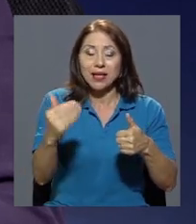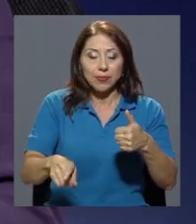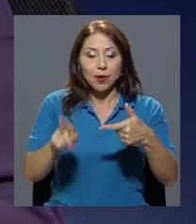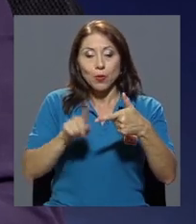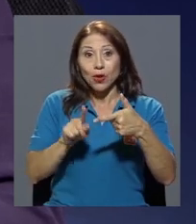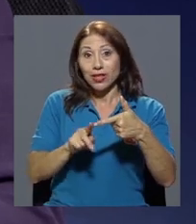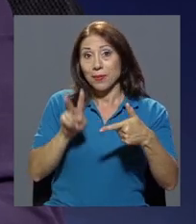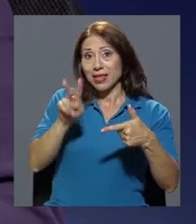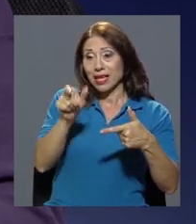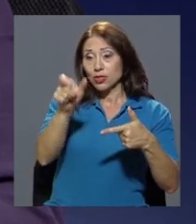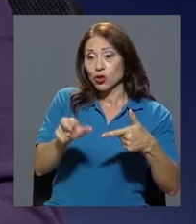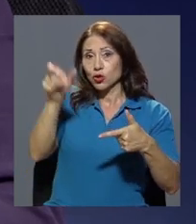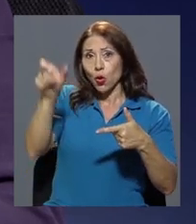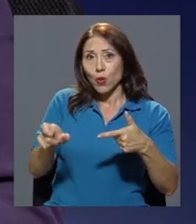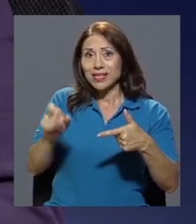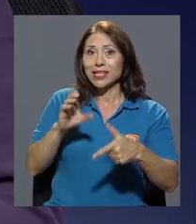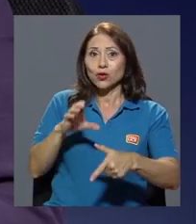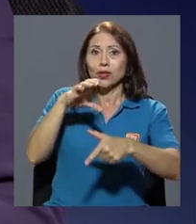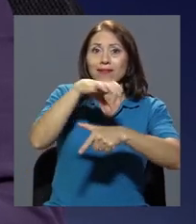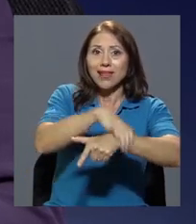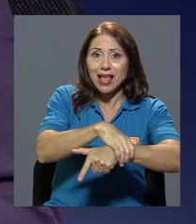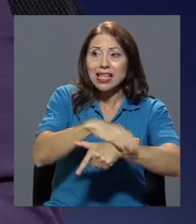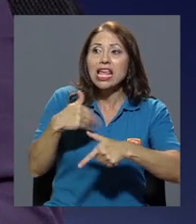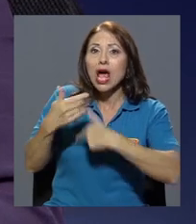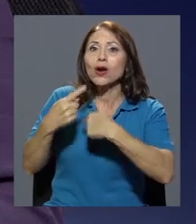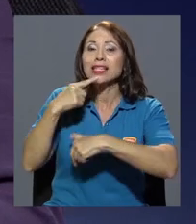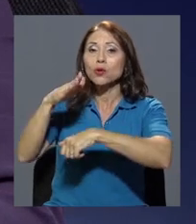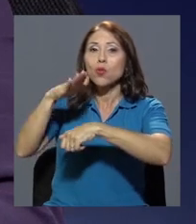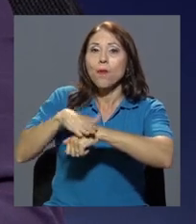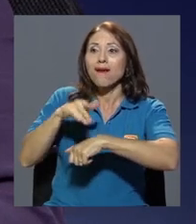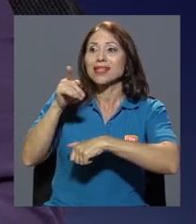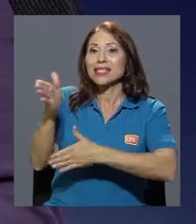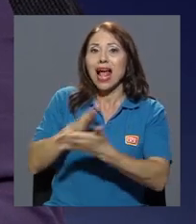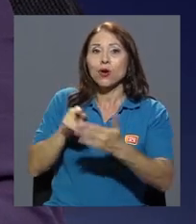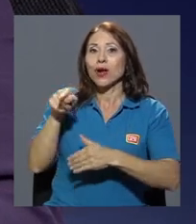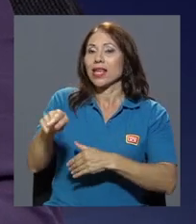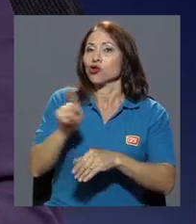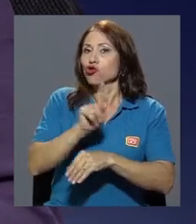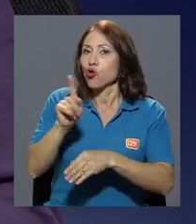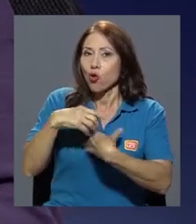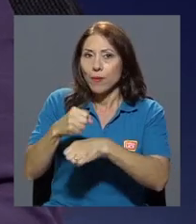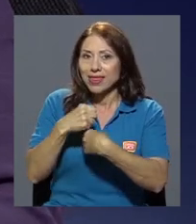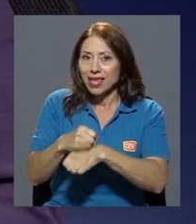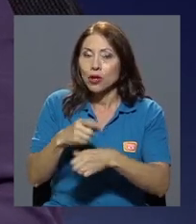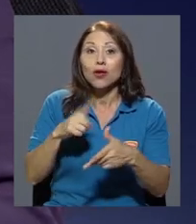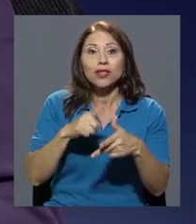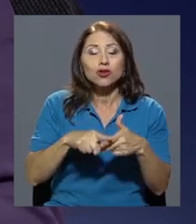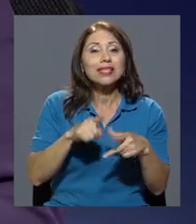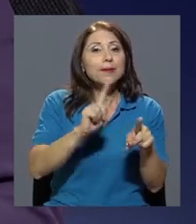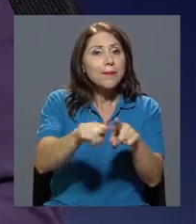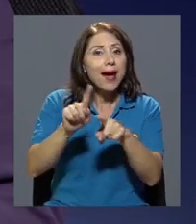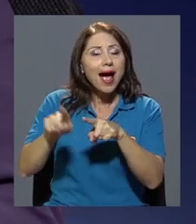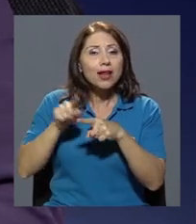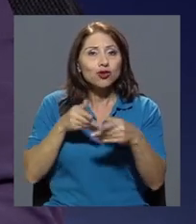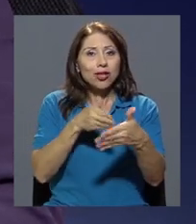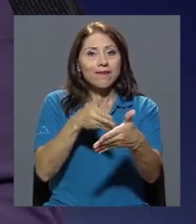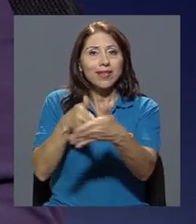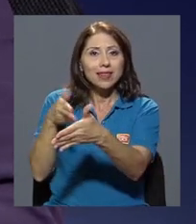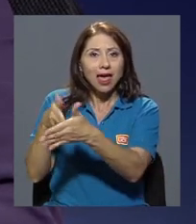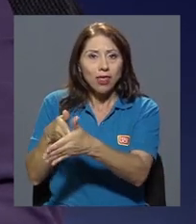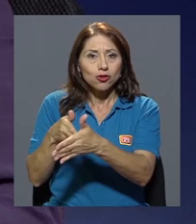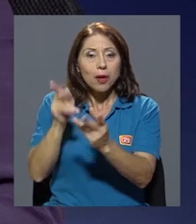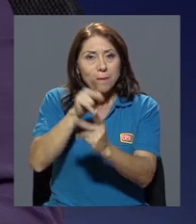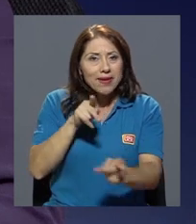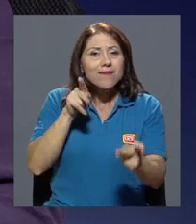arbitrariamente son detenidos e imputados de un delito que no cometieron. Entonces estamos hablando que hay varios afectados y perfectamente la